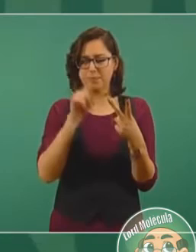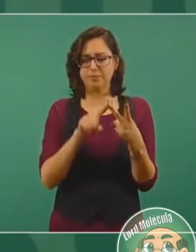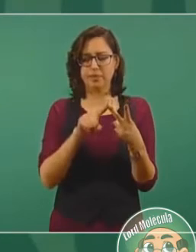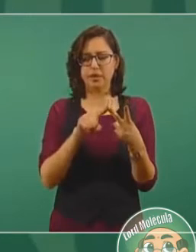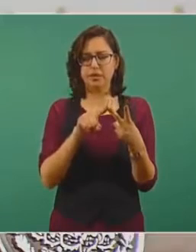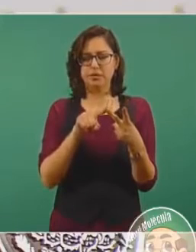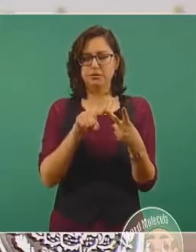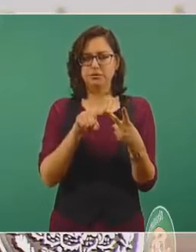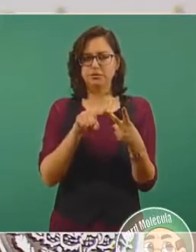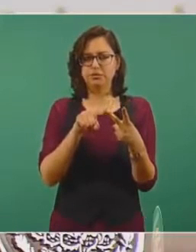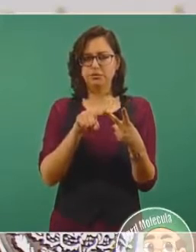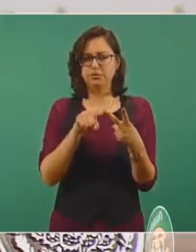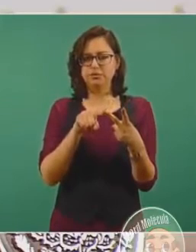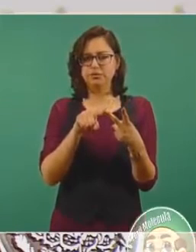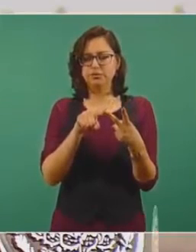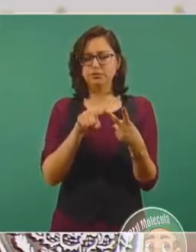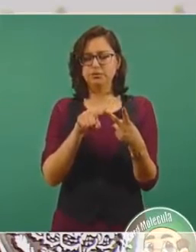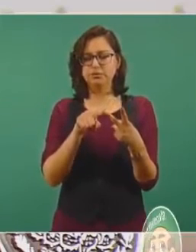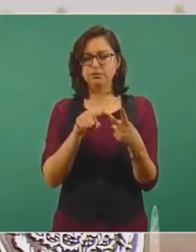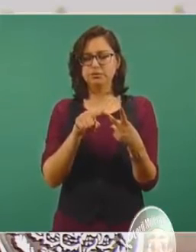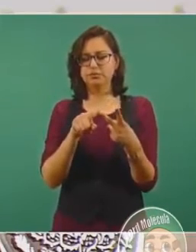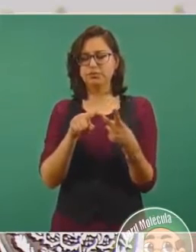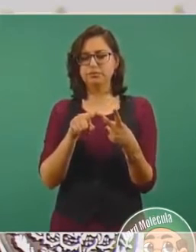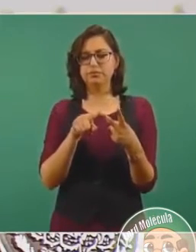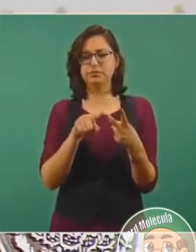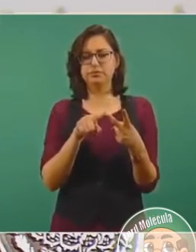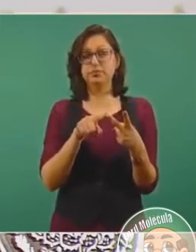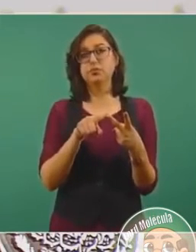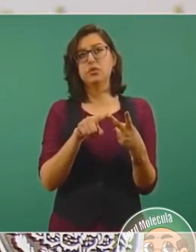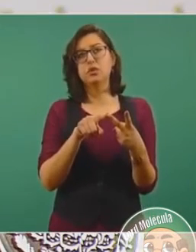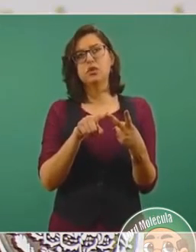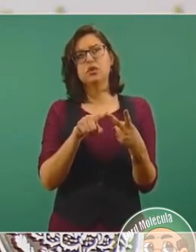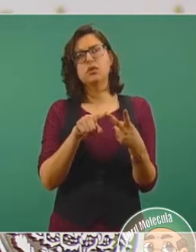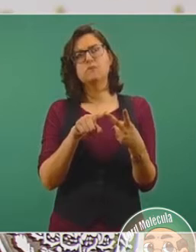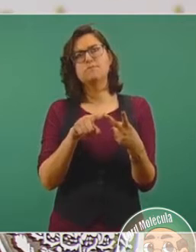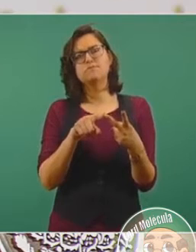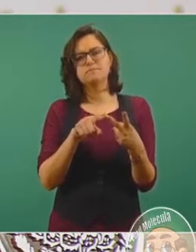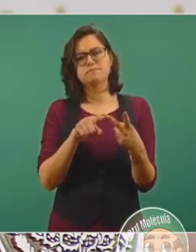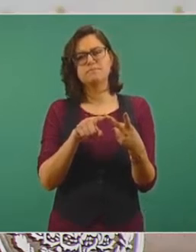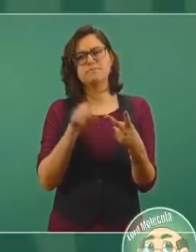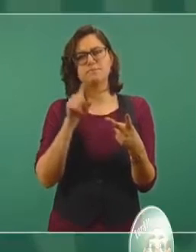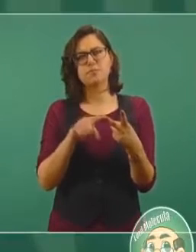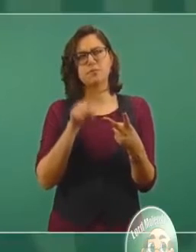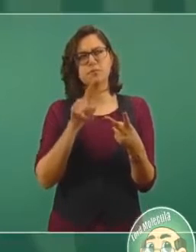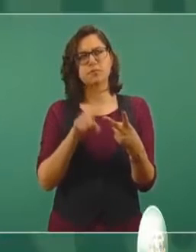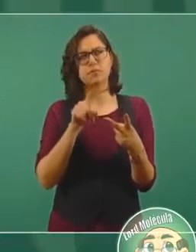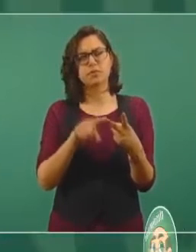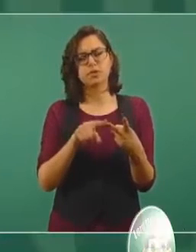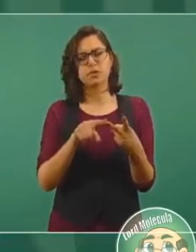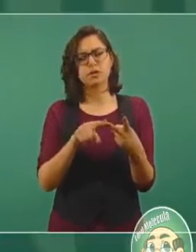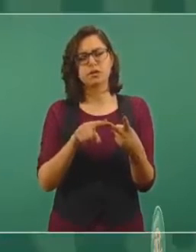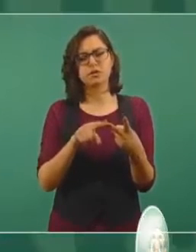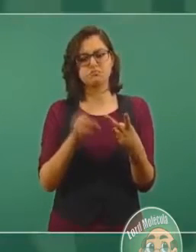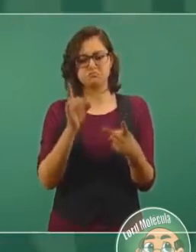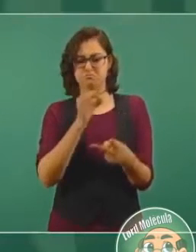de vivir libres